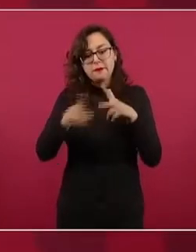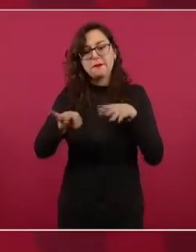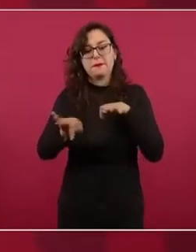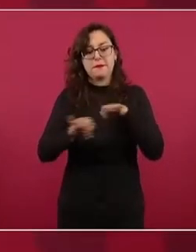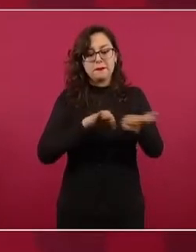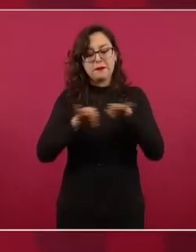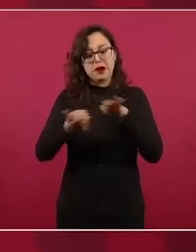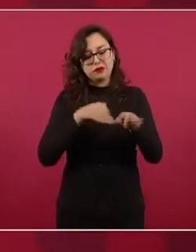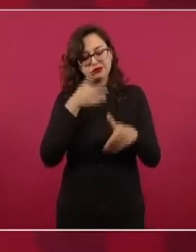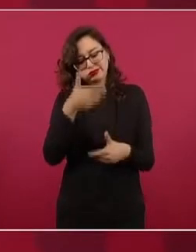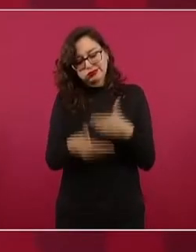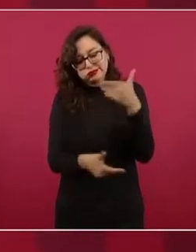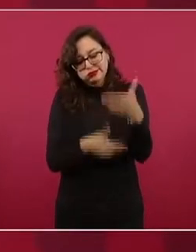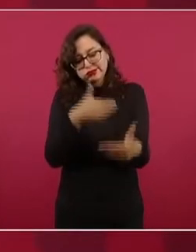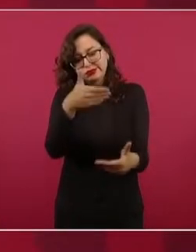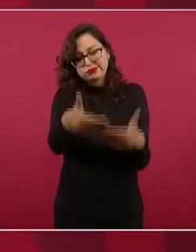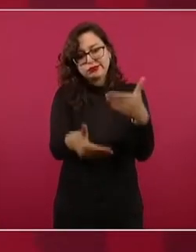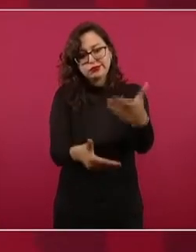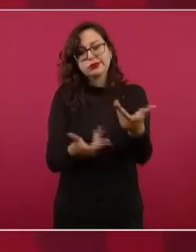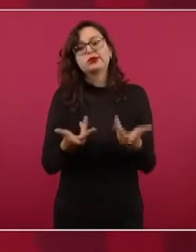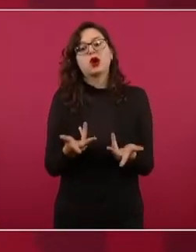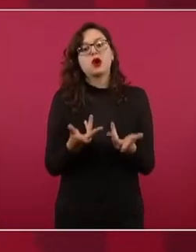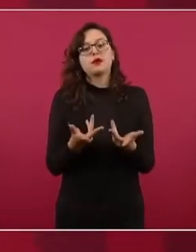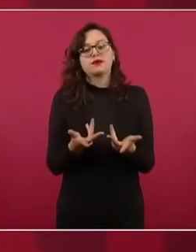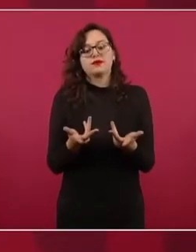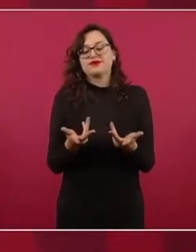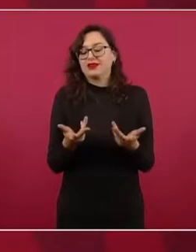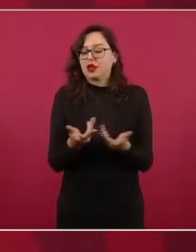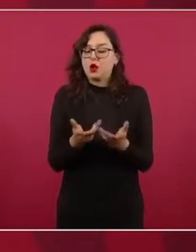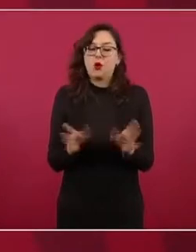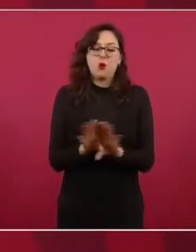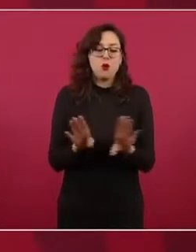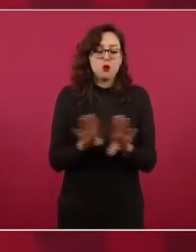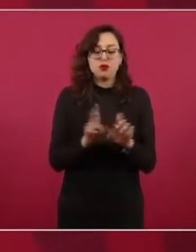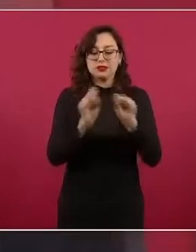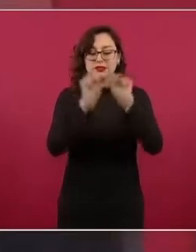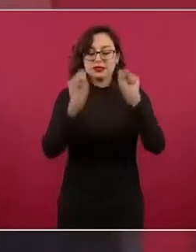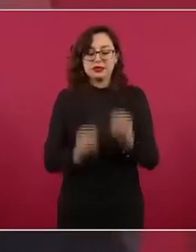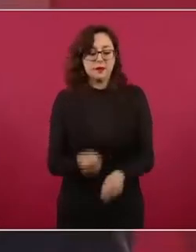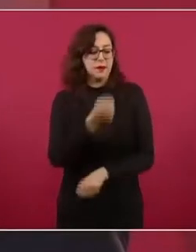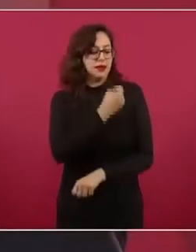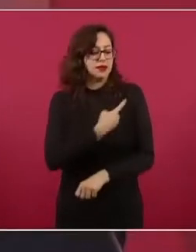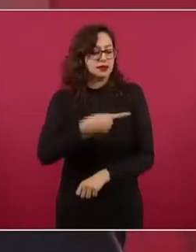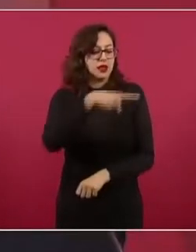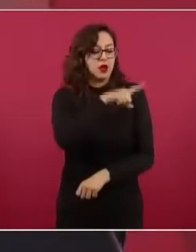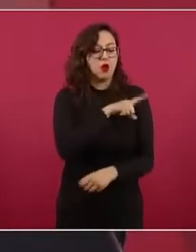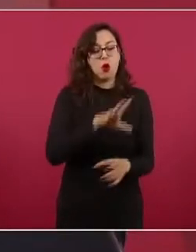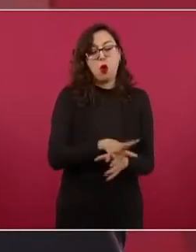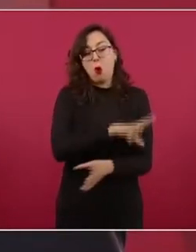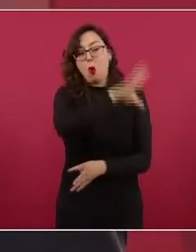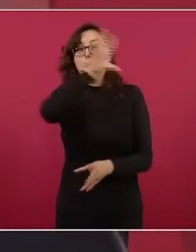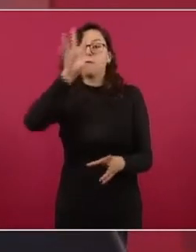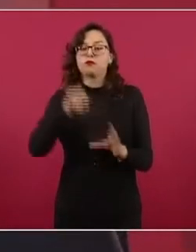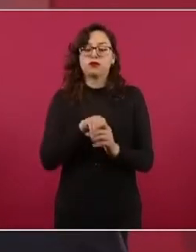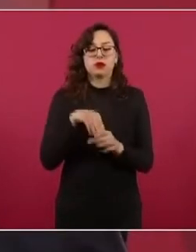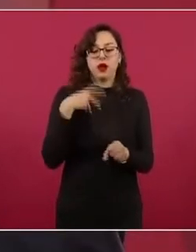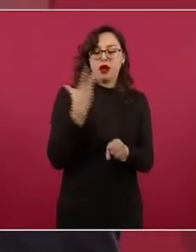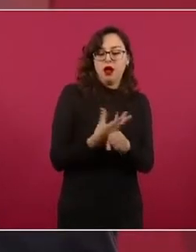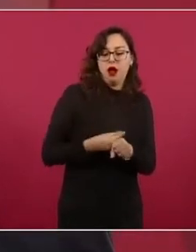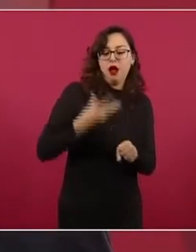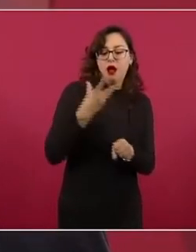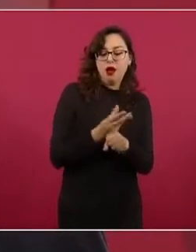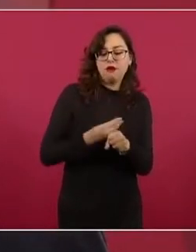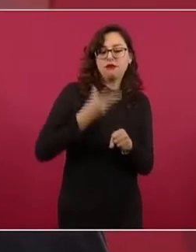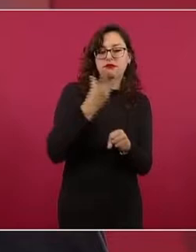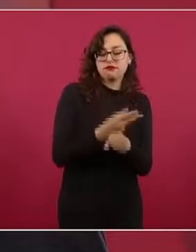a consistir en fortalecer todo el sistema de salud pública. Ya empezamos